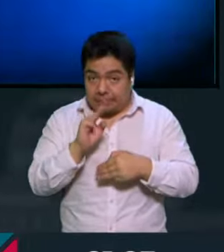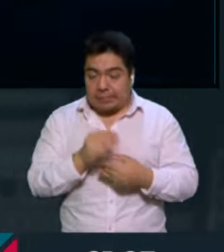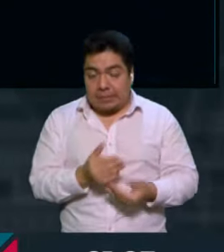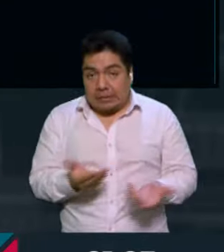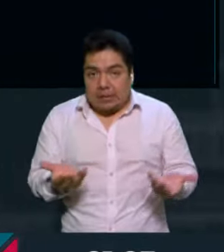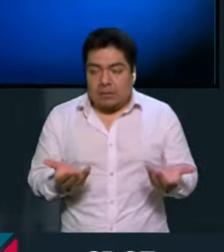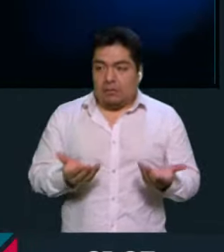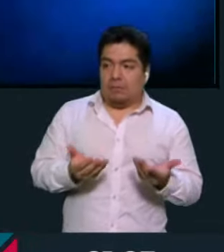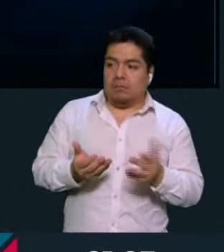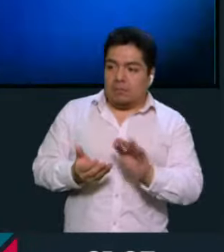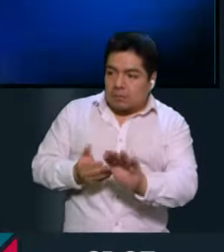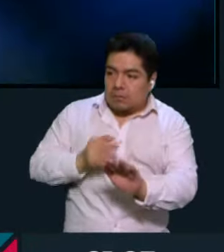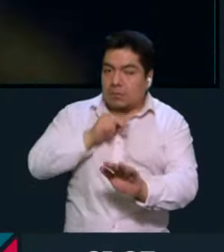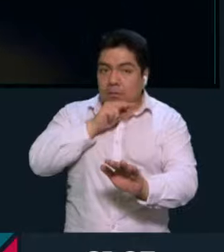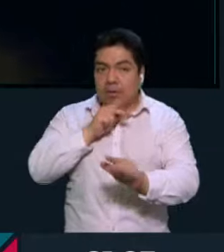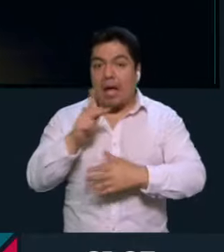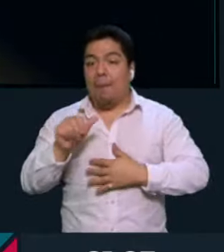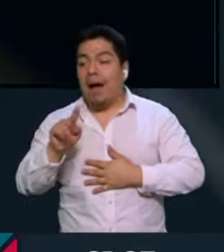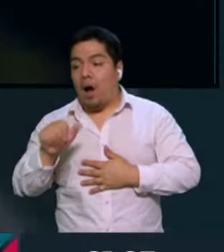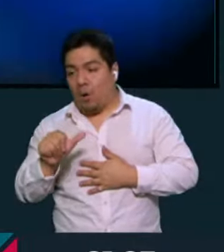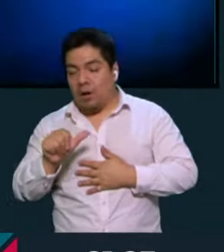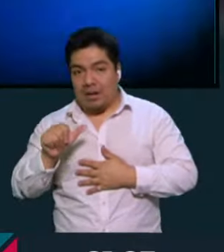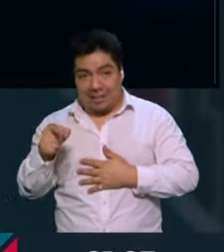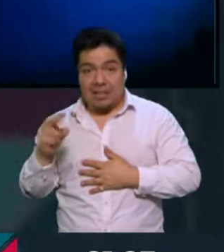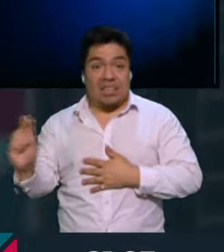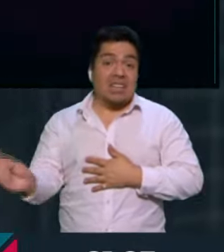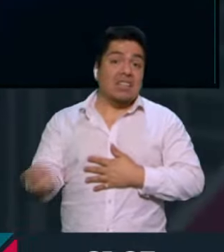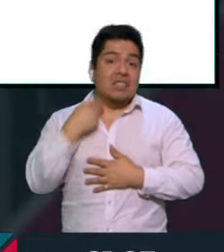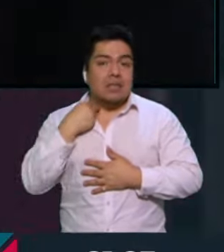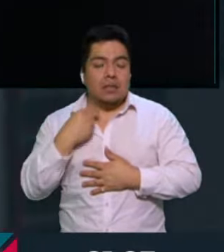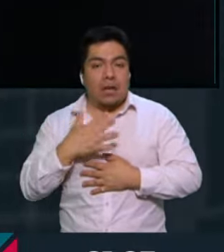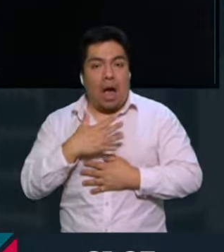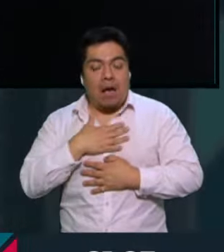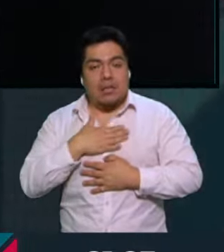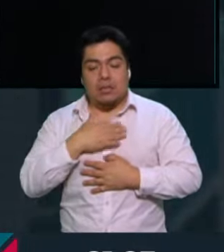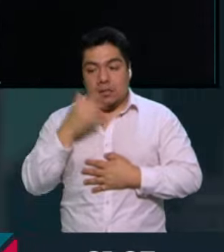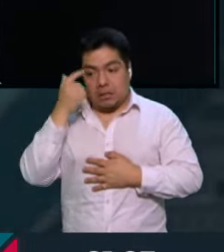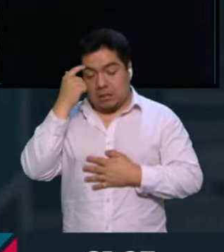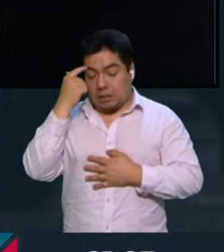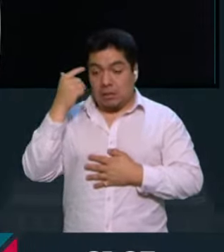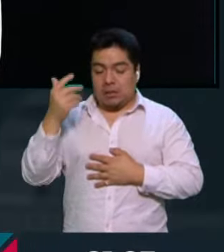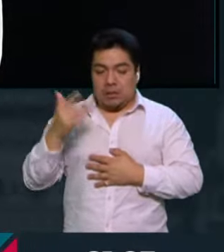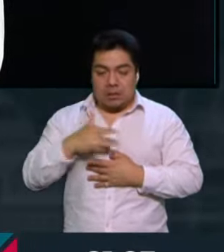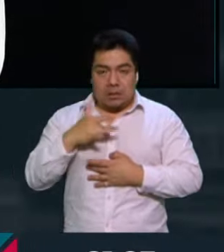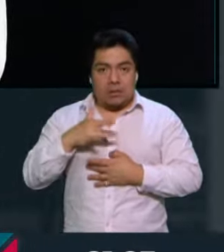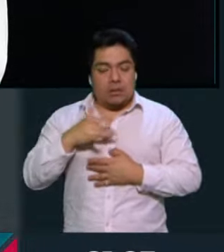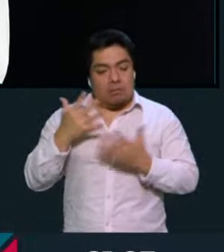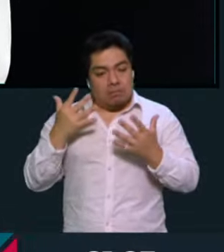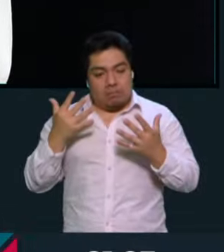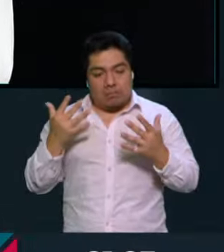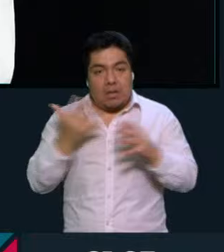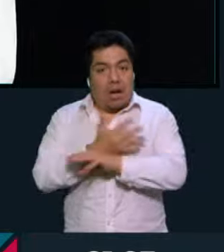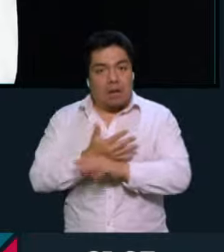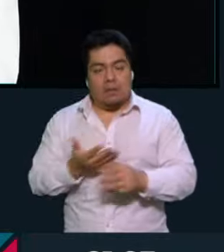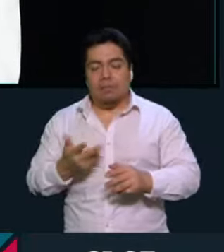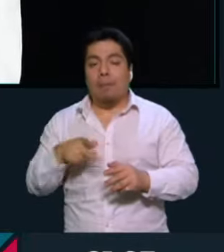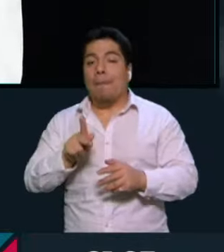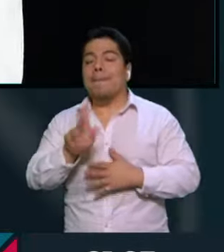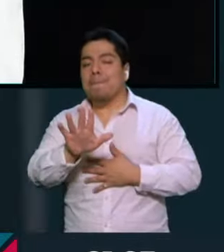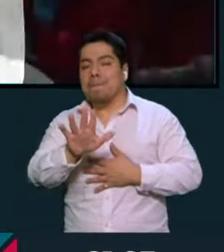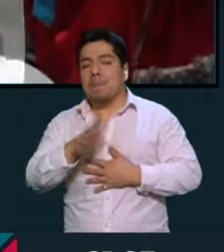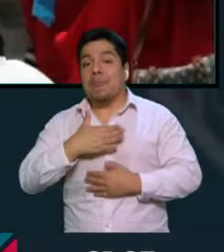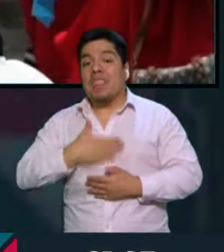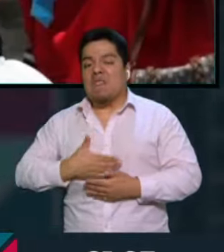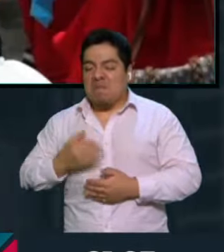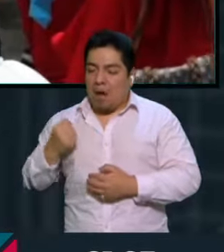nos ha alertado desde que mataron a Paola, pues para mí fue un acto que me marcó, pero que también me impulsó para exigir